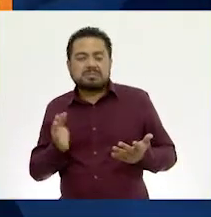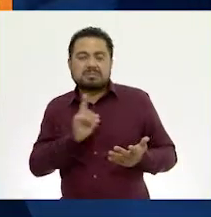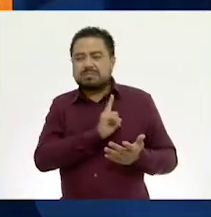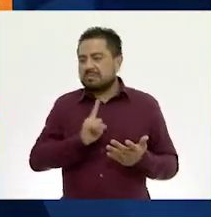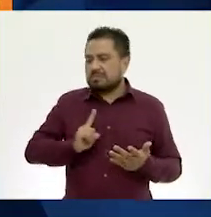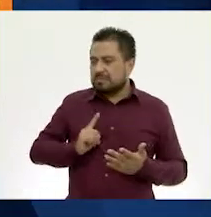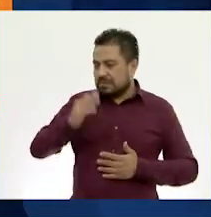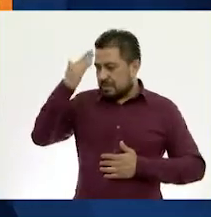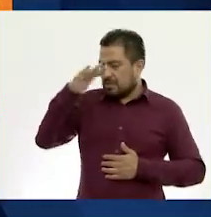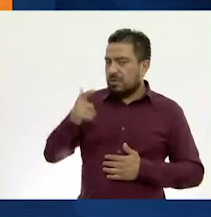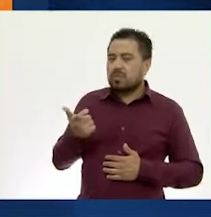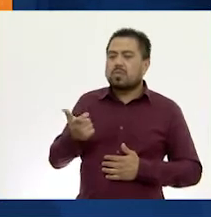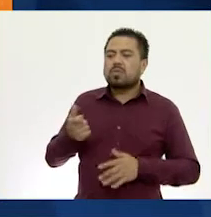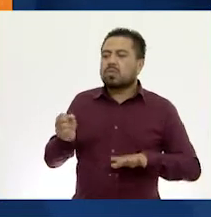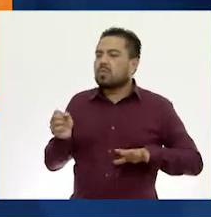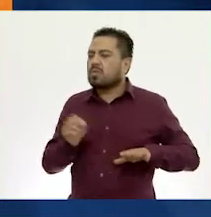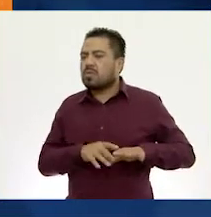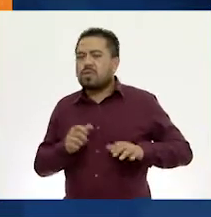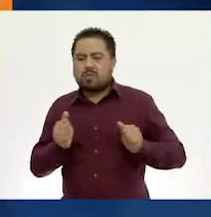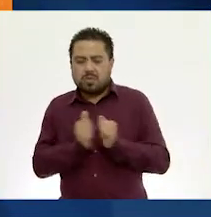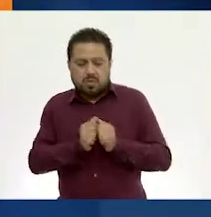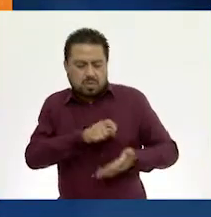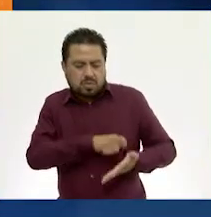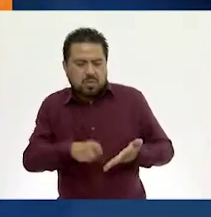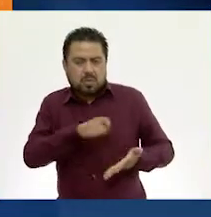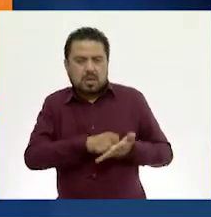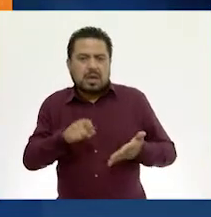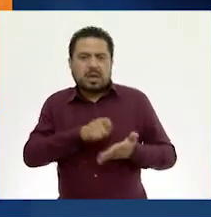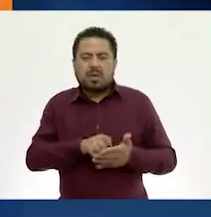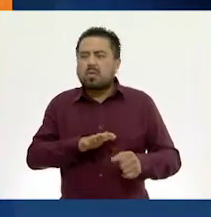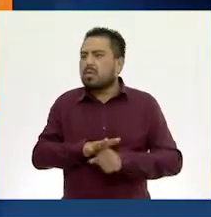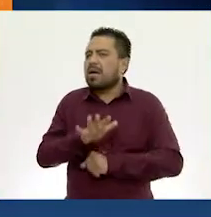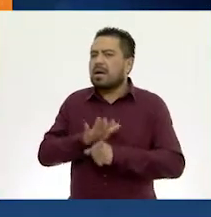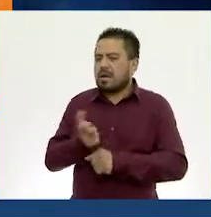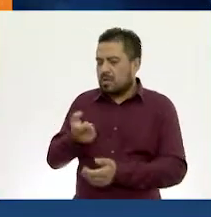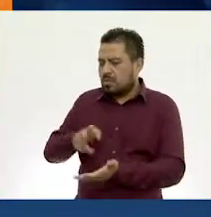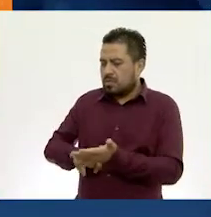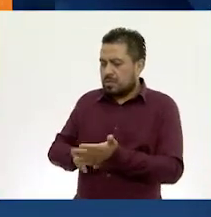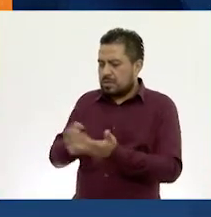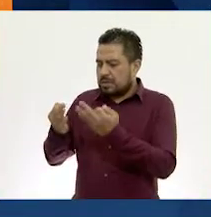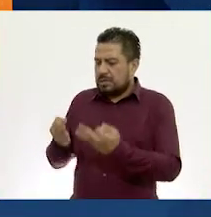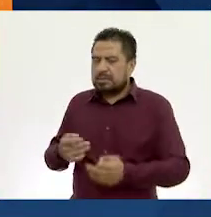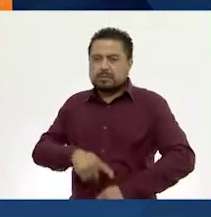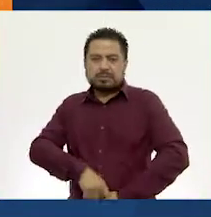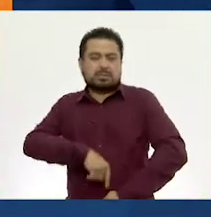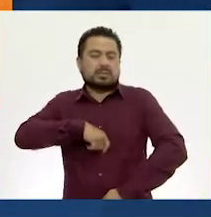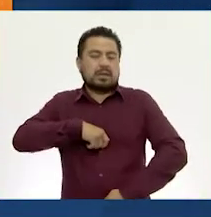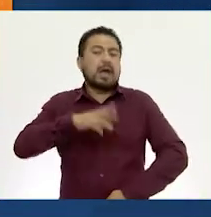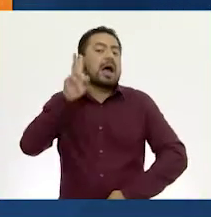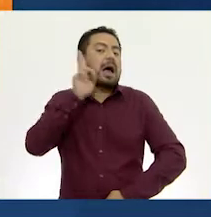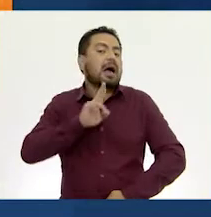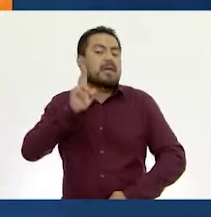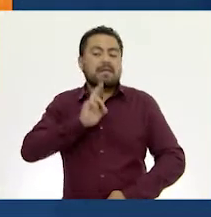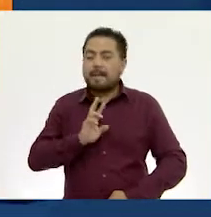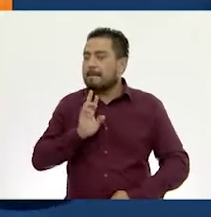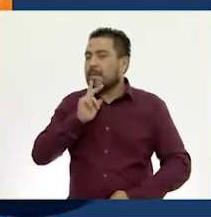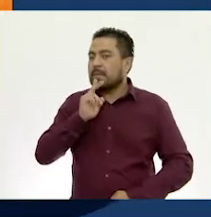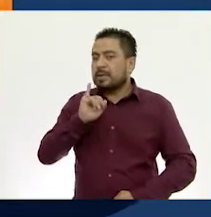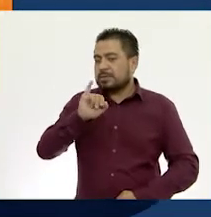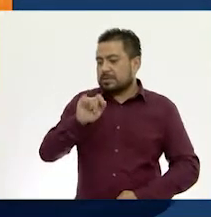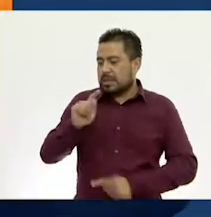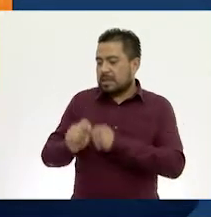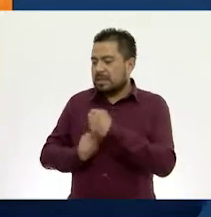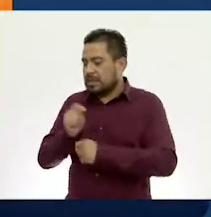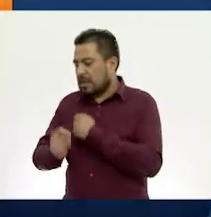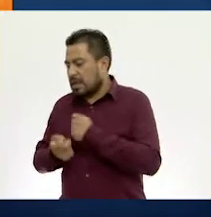que saber cuánto ahorraron con sus compras y cuál era el costo original de la chamarra para saber si le salió mejor en esta